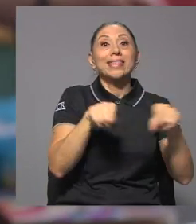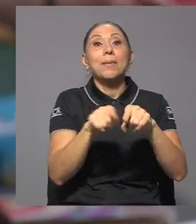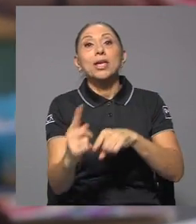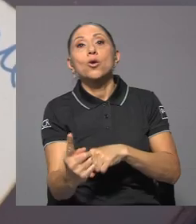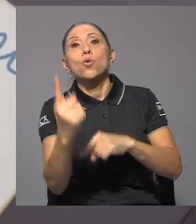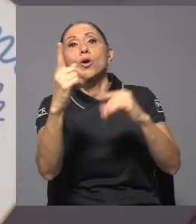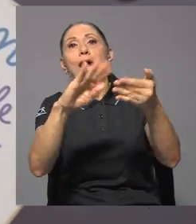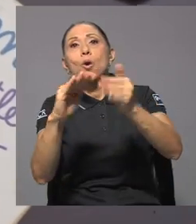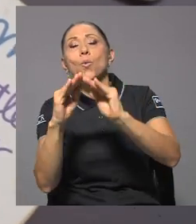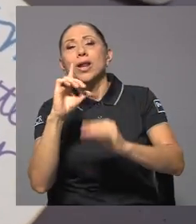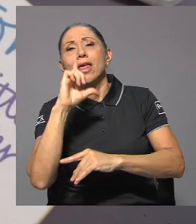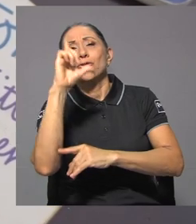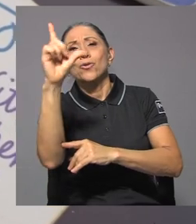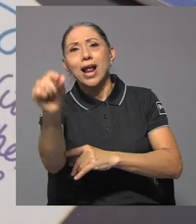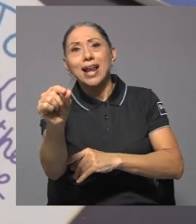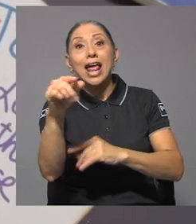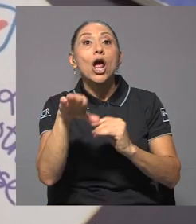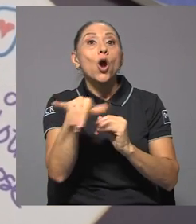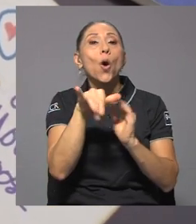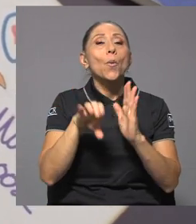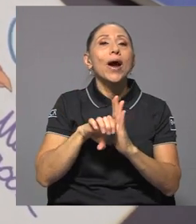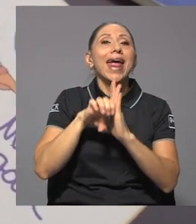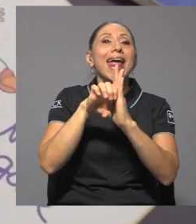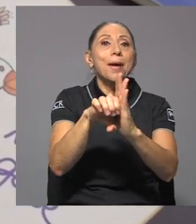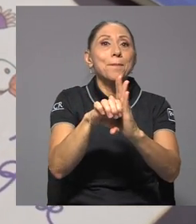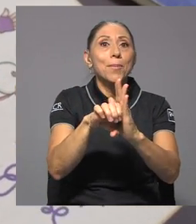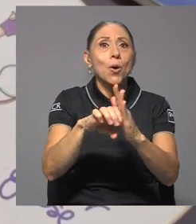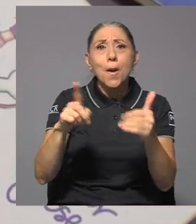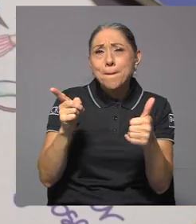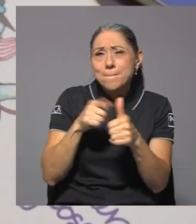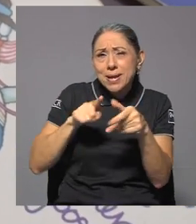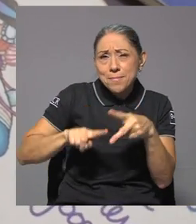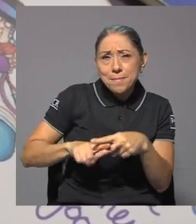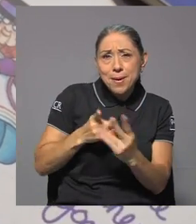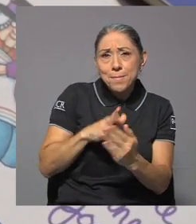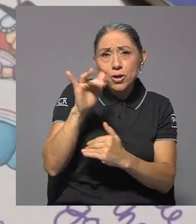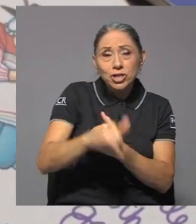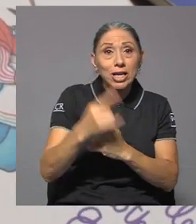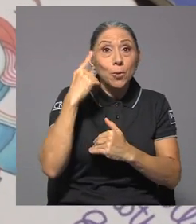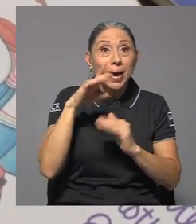definir, como ejemplo y proyecto piloto para el resto del país.